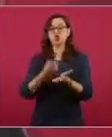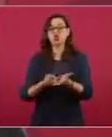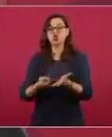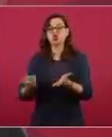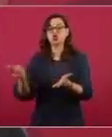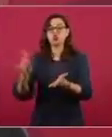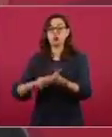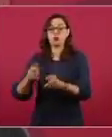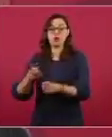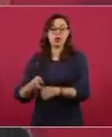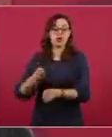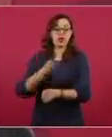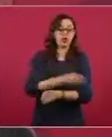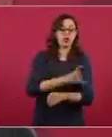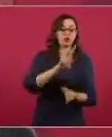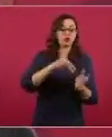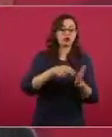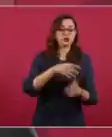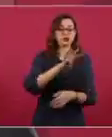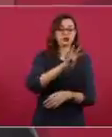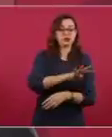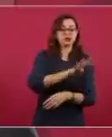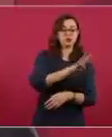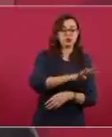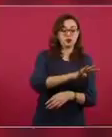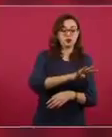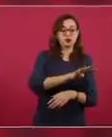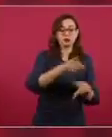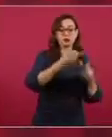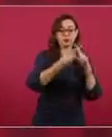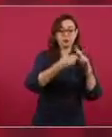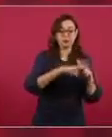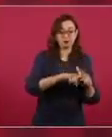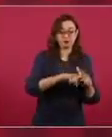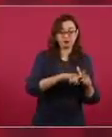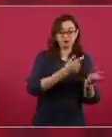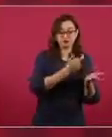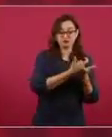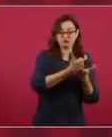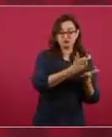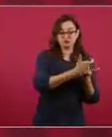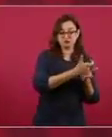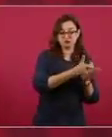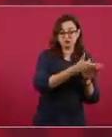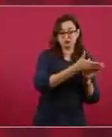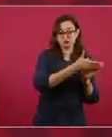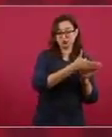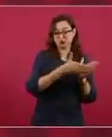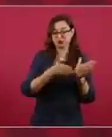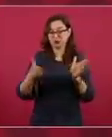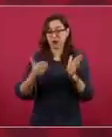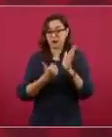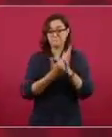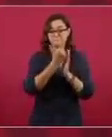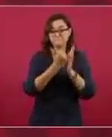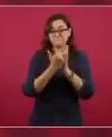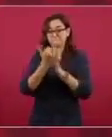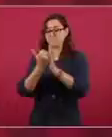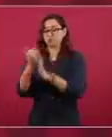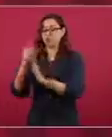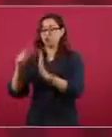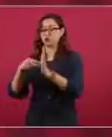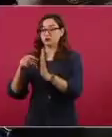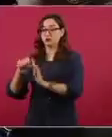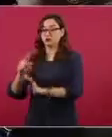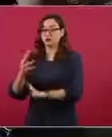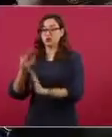cómo iniciamos, de modo que para el año